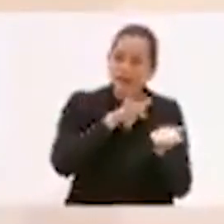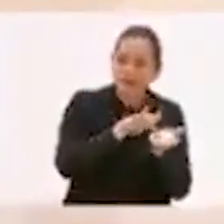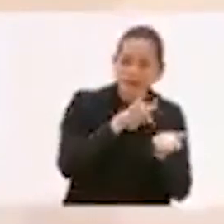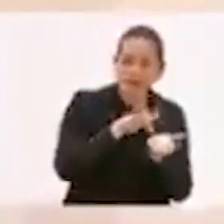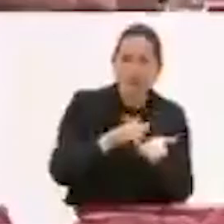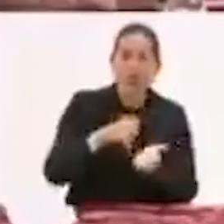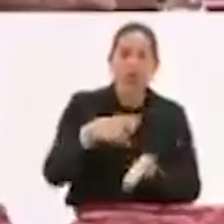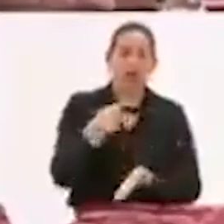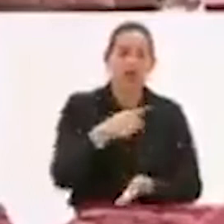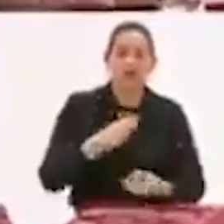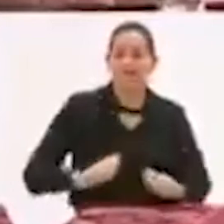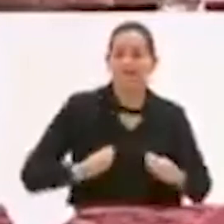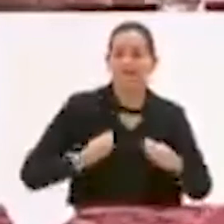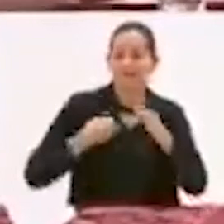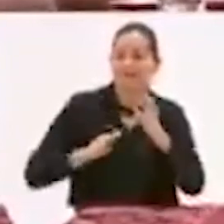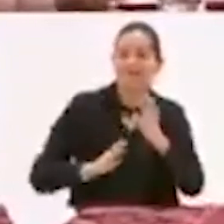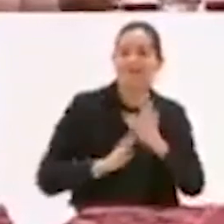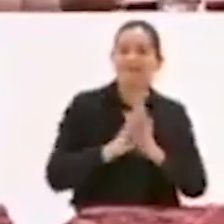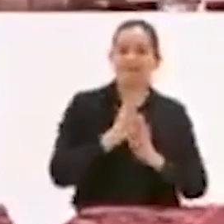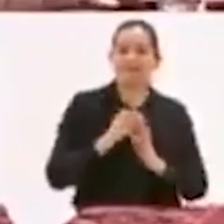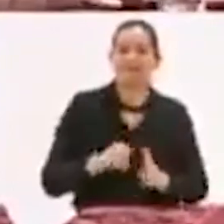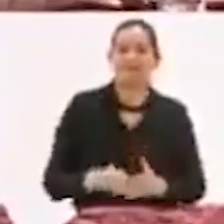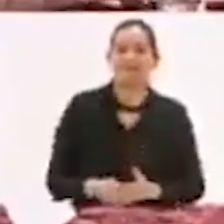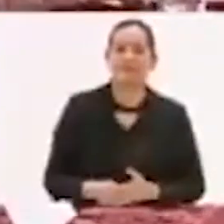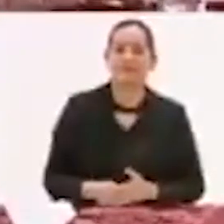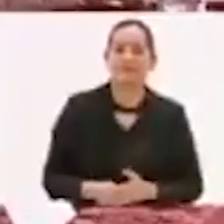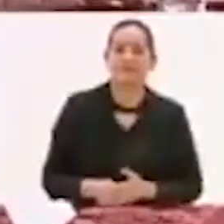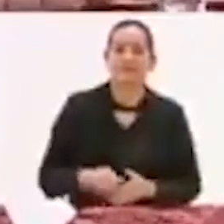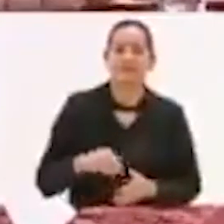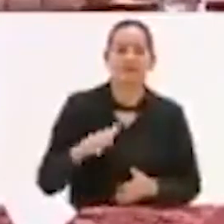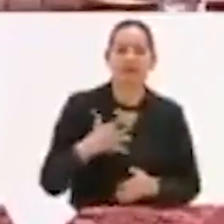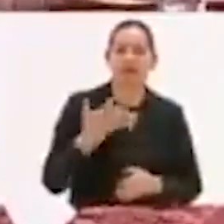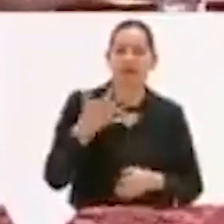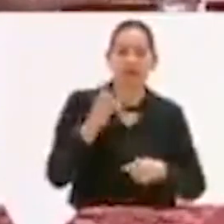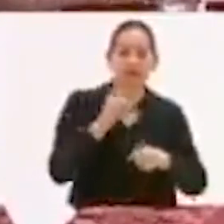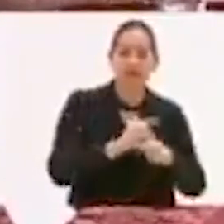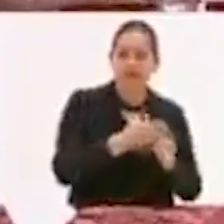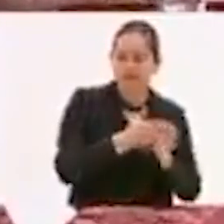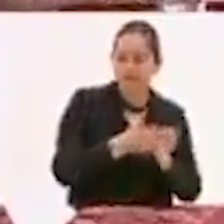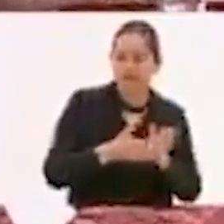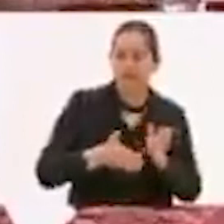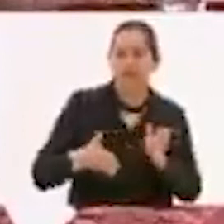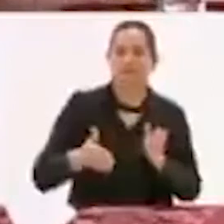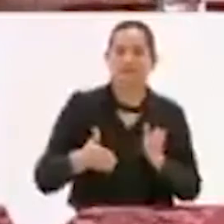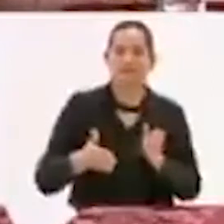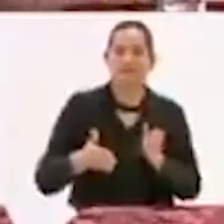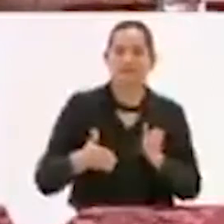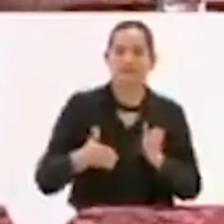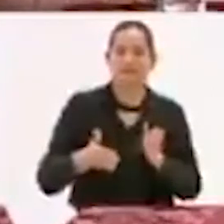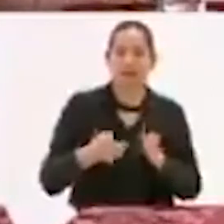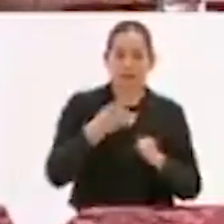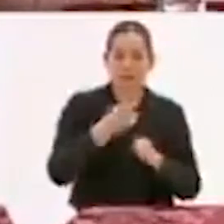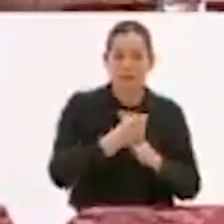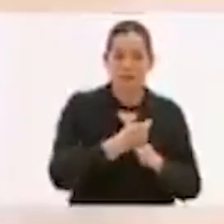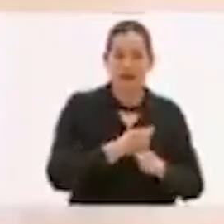afectadas. A los 15 días de que ocurrió este desastre,